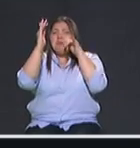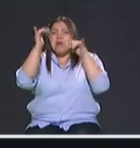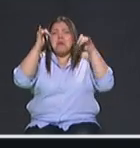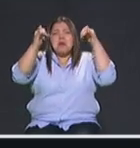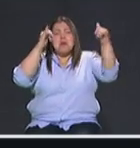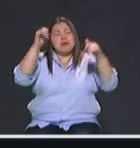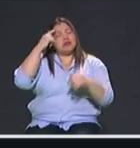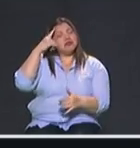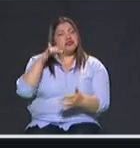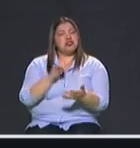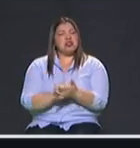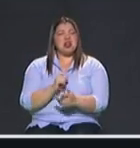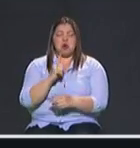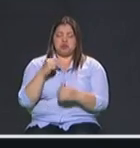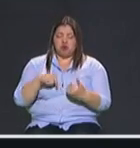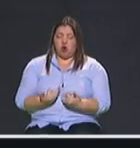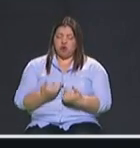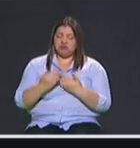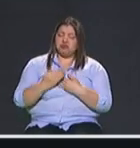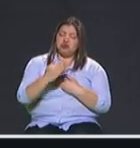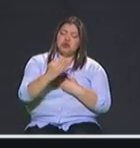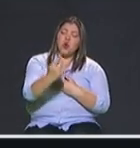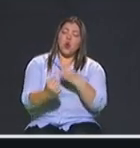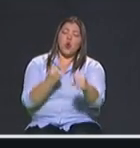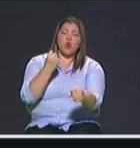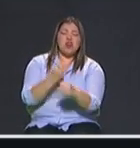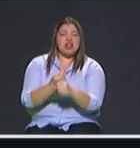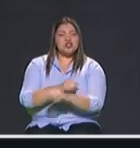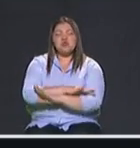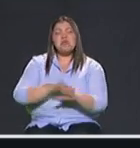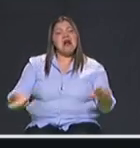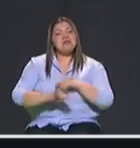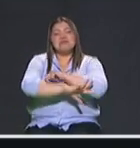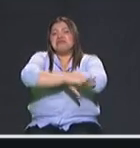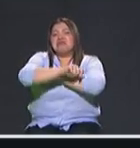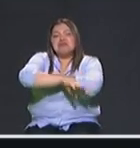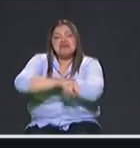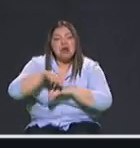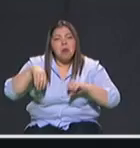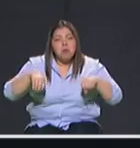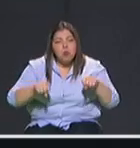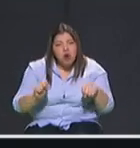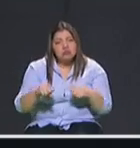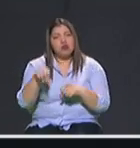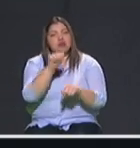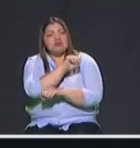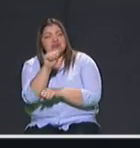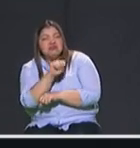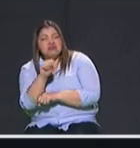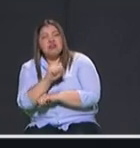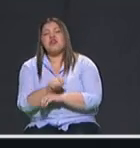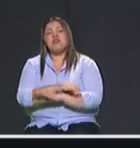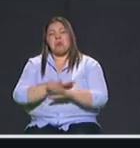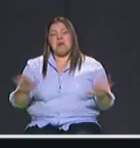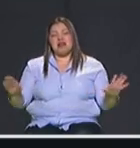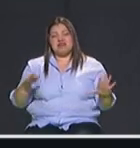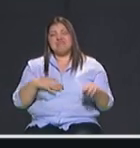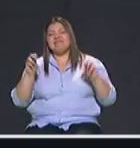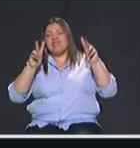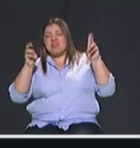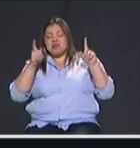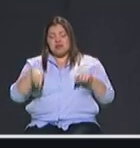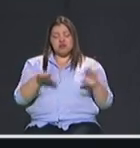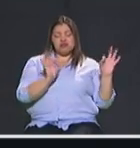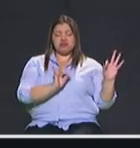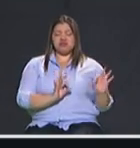no hay más fleteos desde las motos o vehículos en la ciudad porque los vamos a coger además un tema también de organización en los